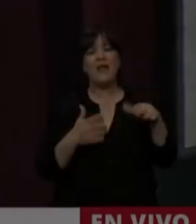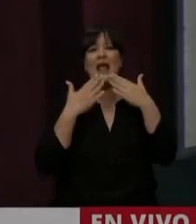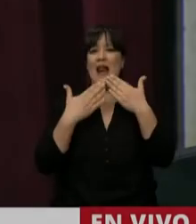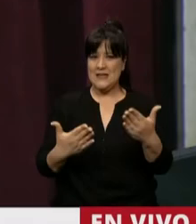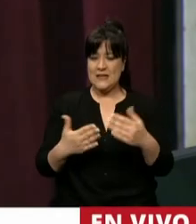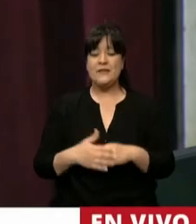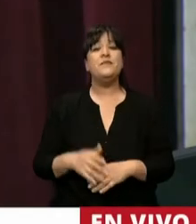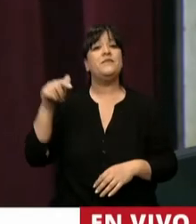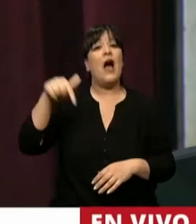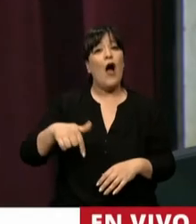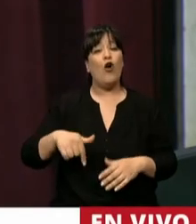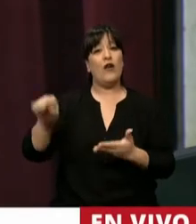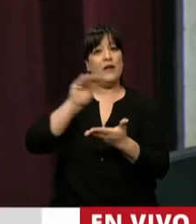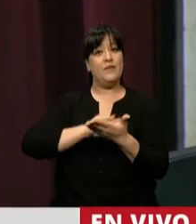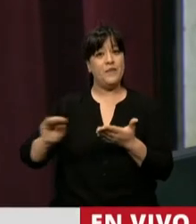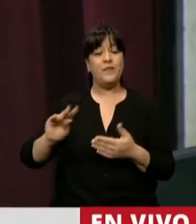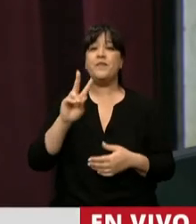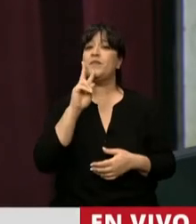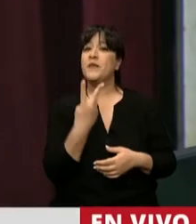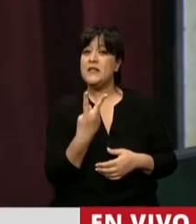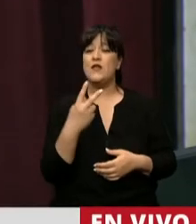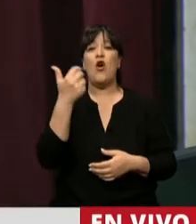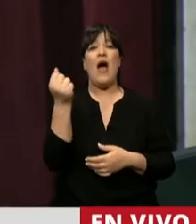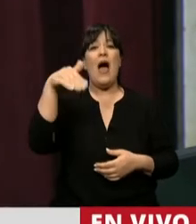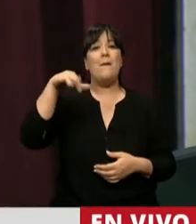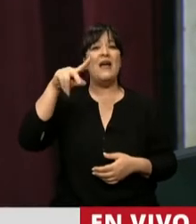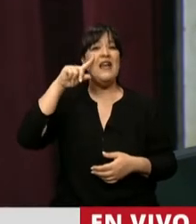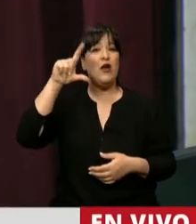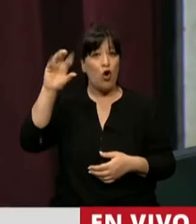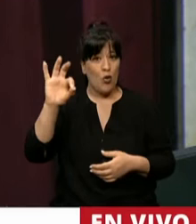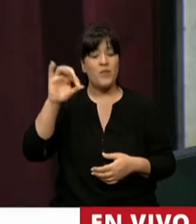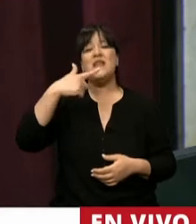Tiene la palabra el diputado Carlos Américo Selva.